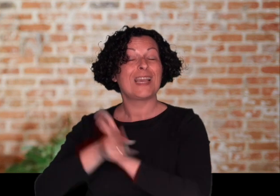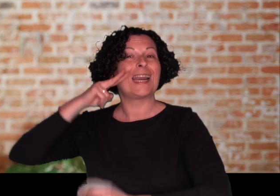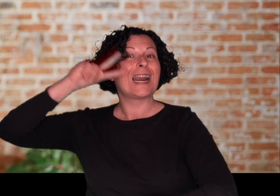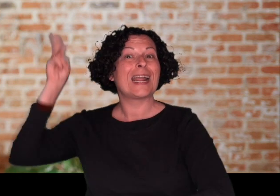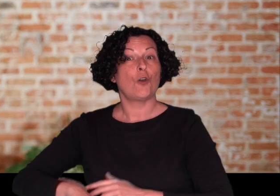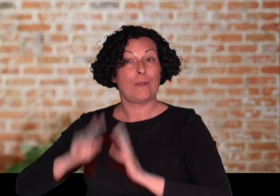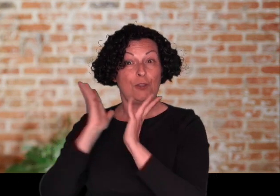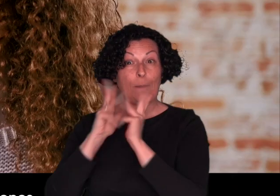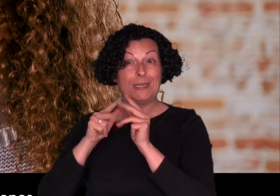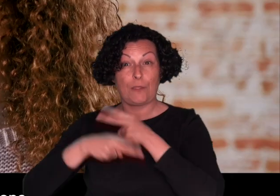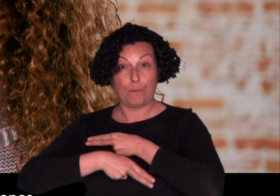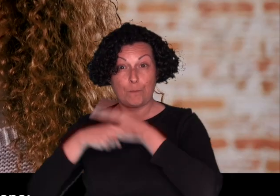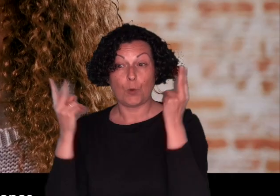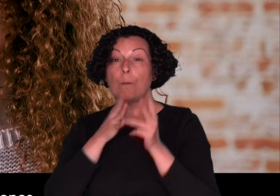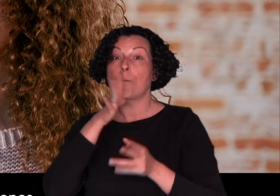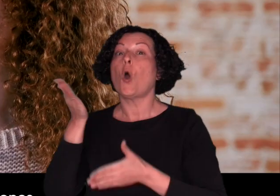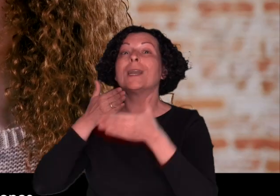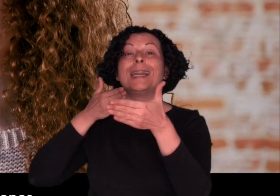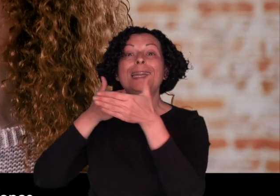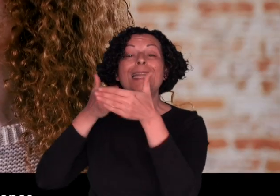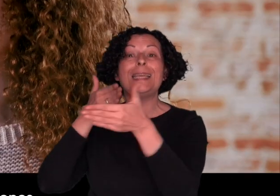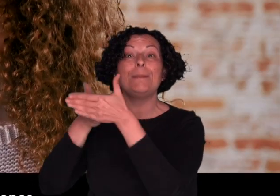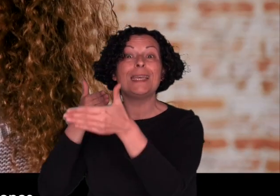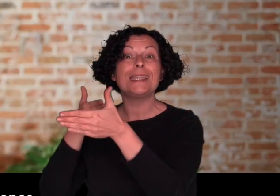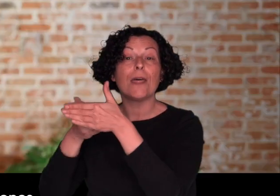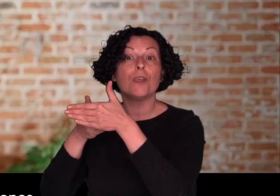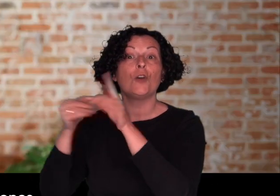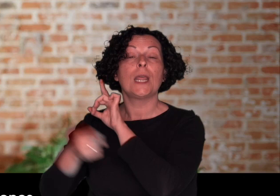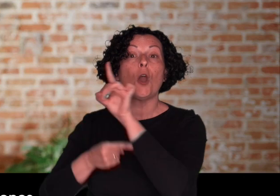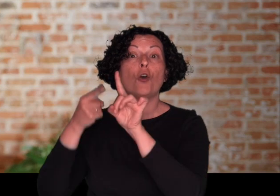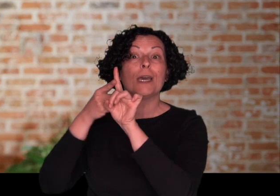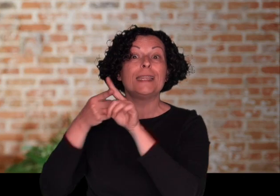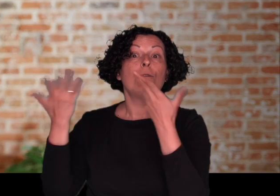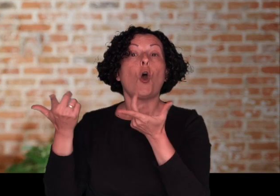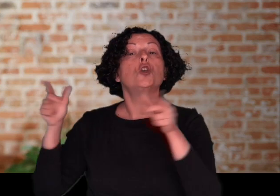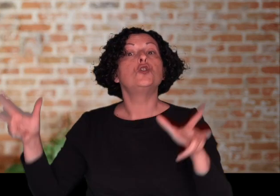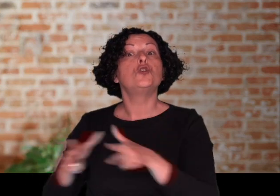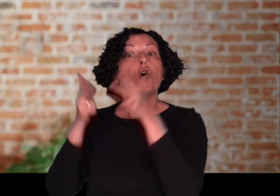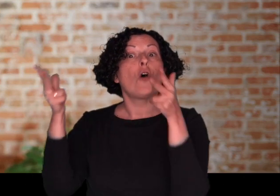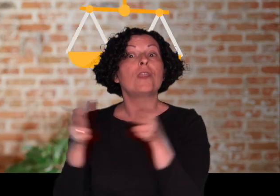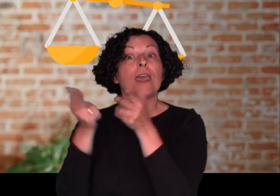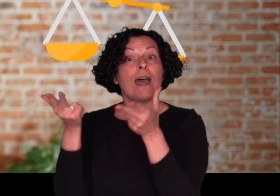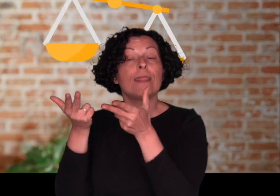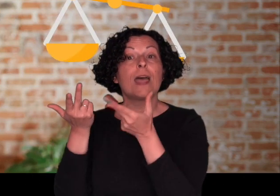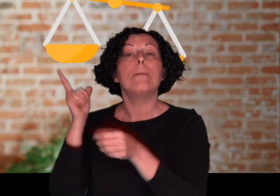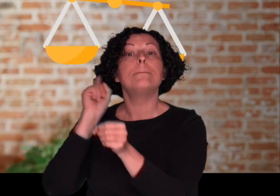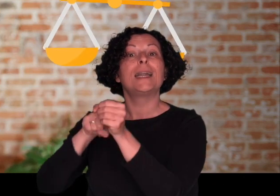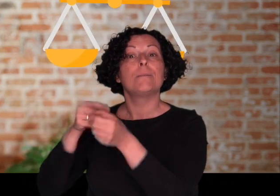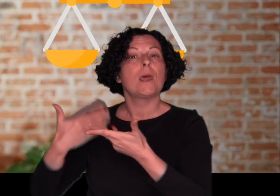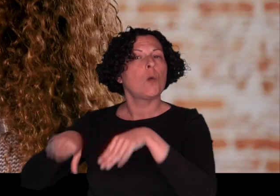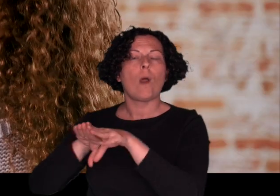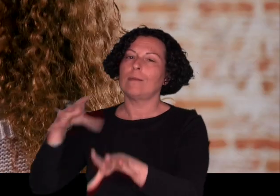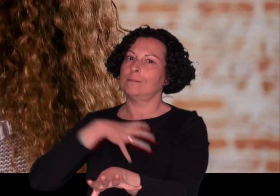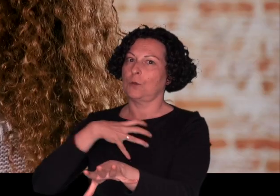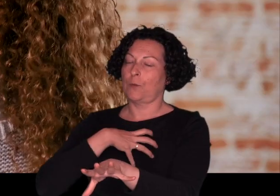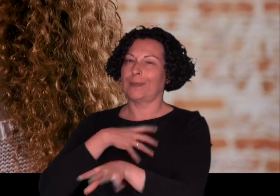reconocimiento administrativo de aquellas deficiencias que provocan limitaciones y restricciones para participar en la sociedad en igualdad de condiciones.